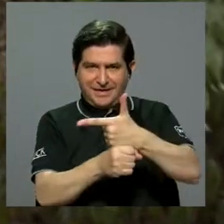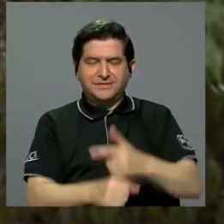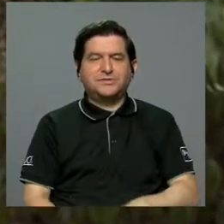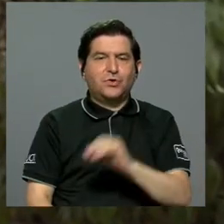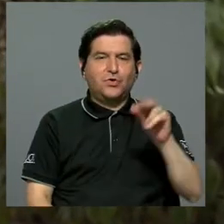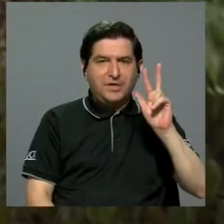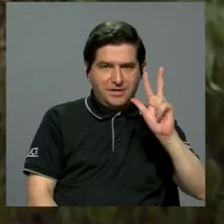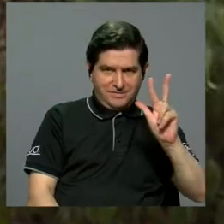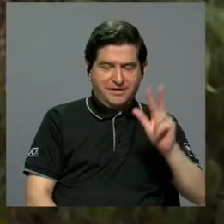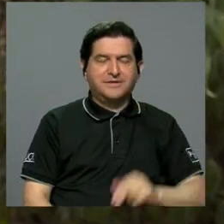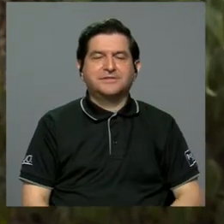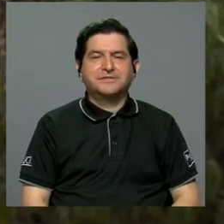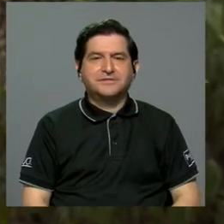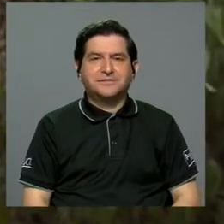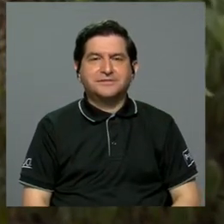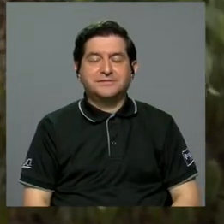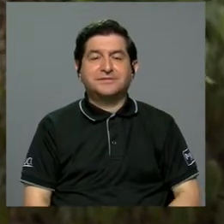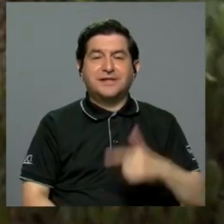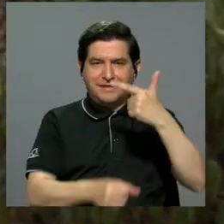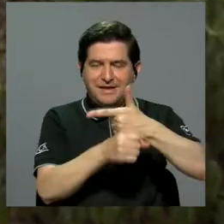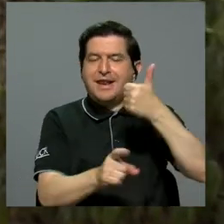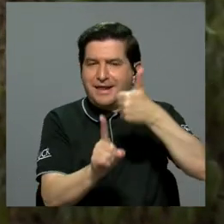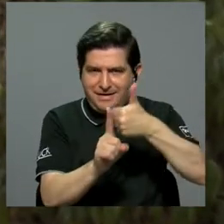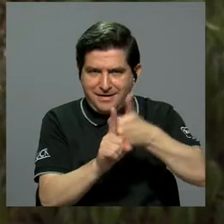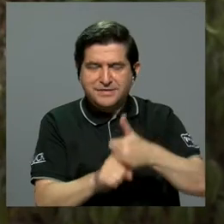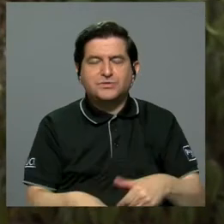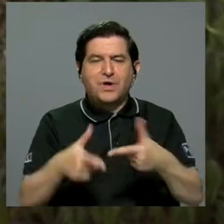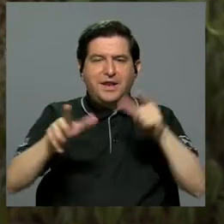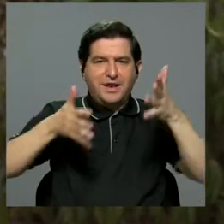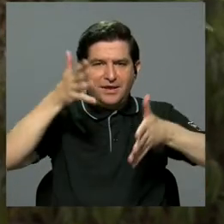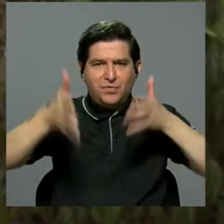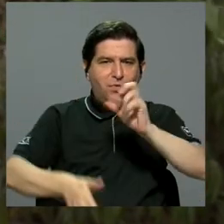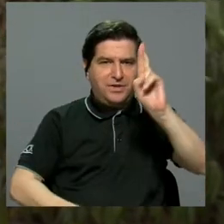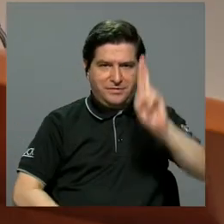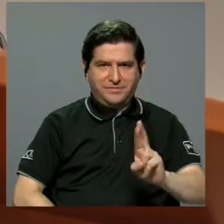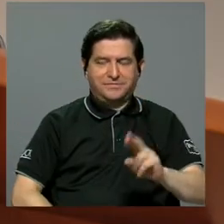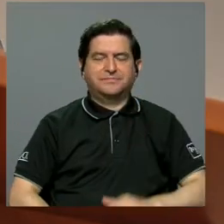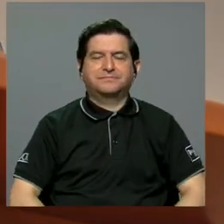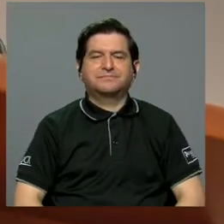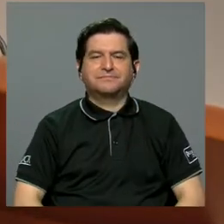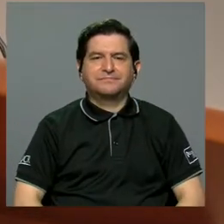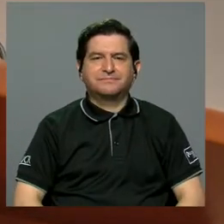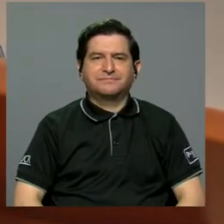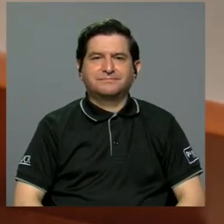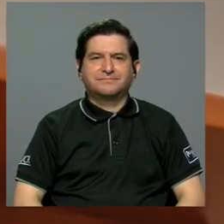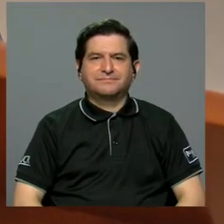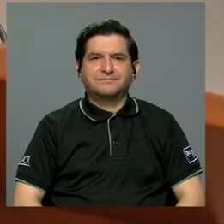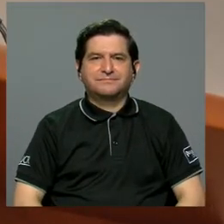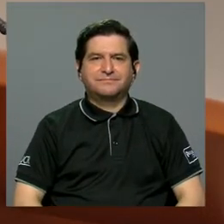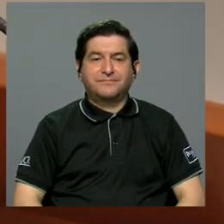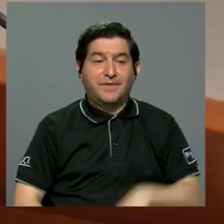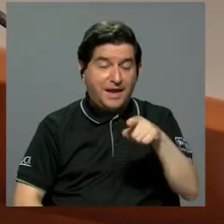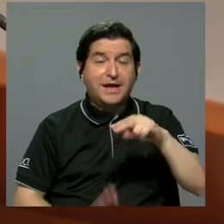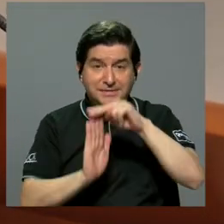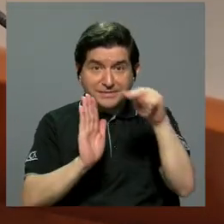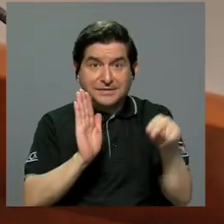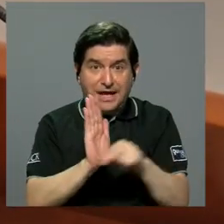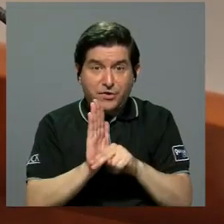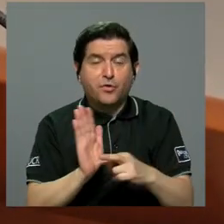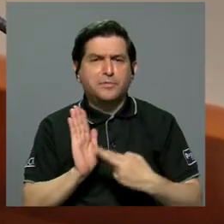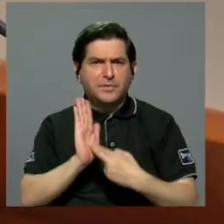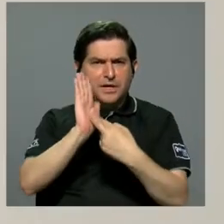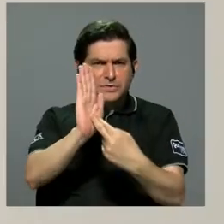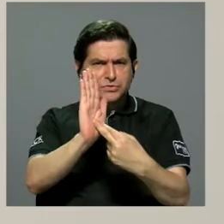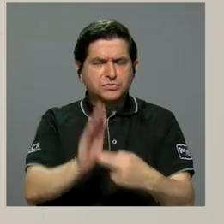lesco y un estándar para la lesco la lengua de señas costarricense estos estándares